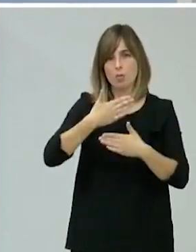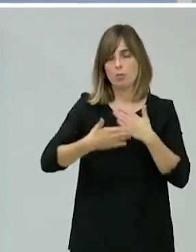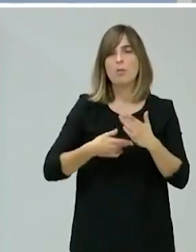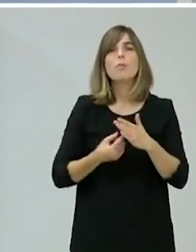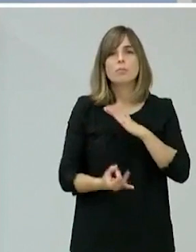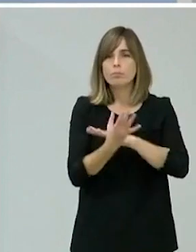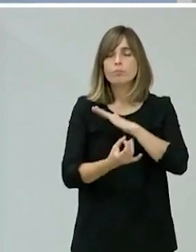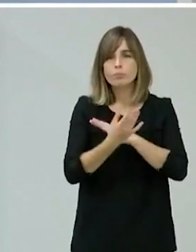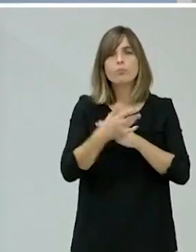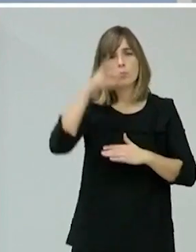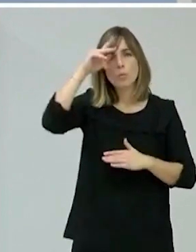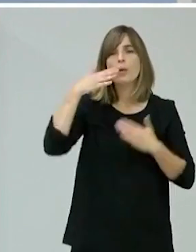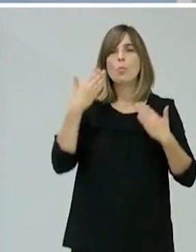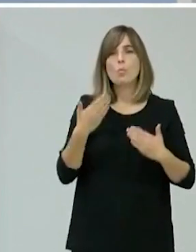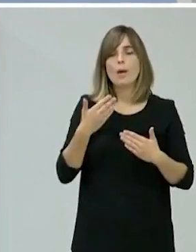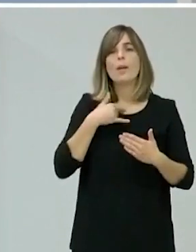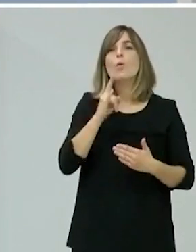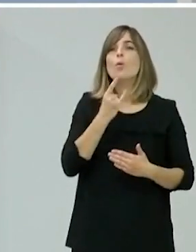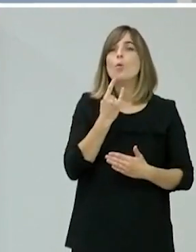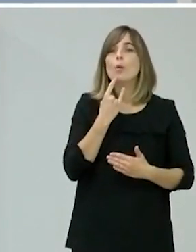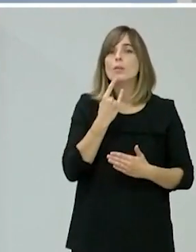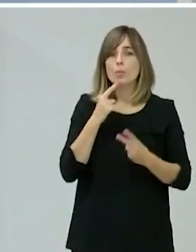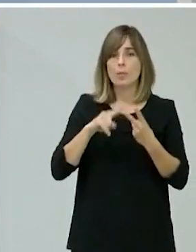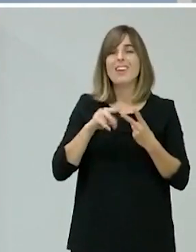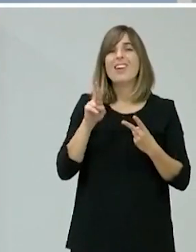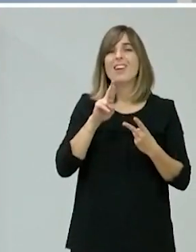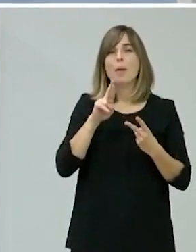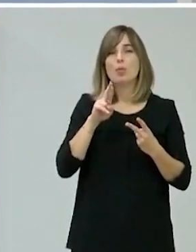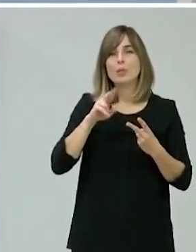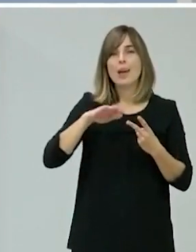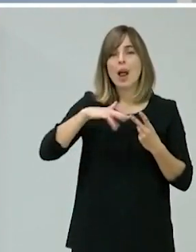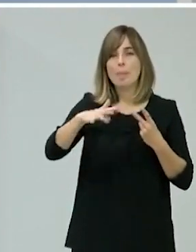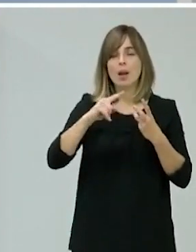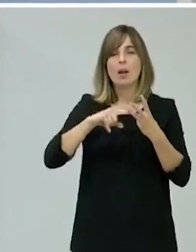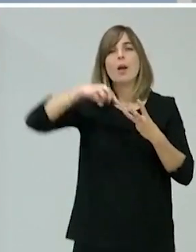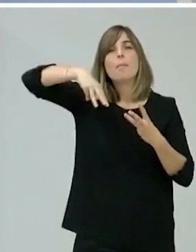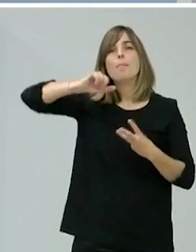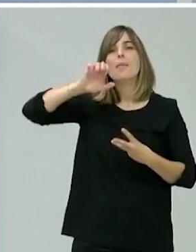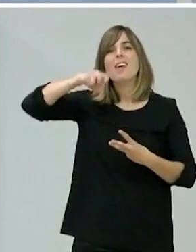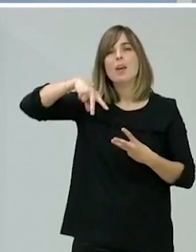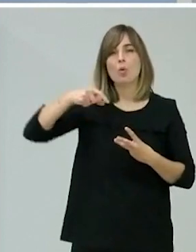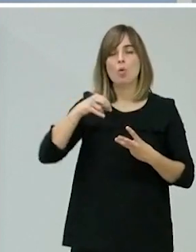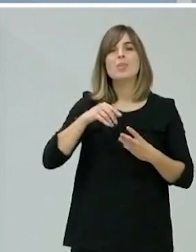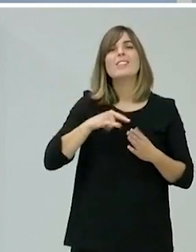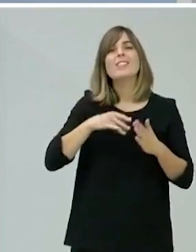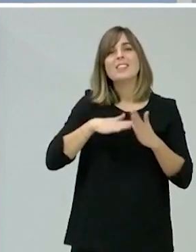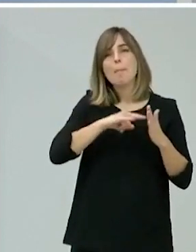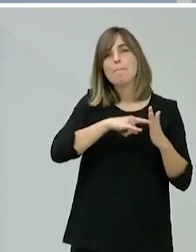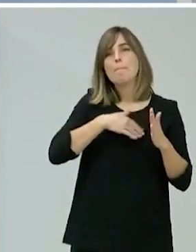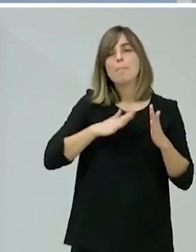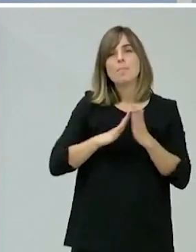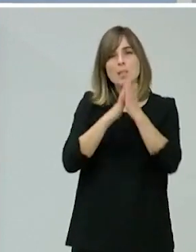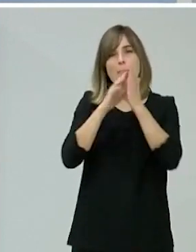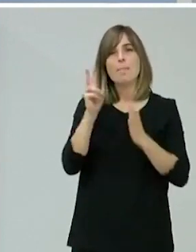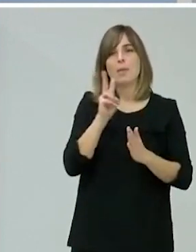muy preocupante serían Corrales de Buelna, Riva Montán al Mar, Miengo, San Vicente, Suances, Azas de